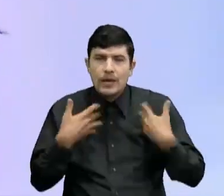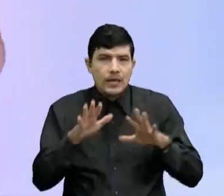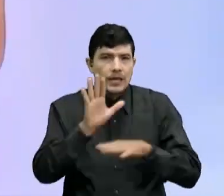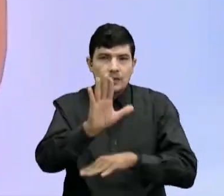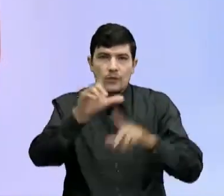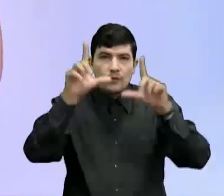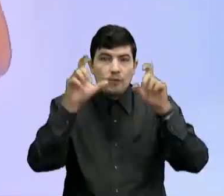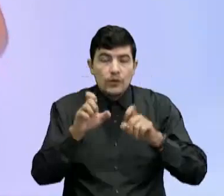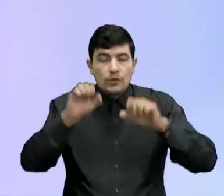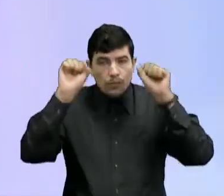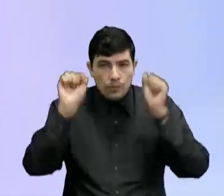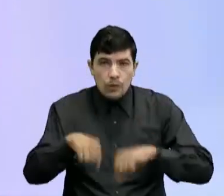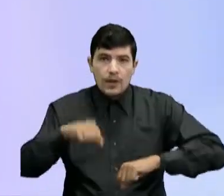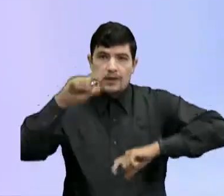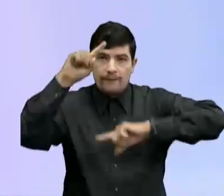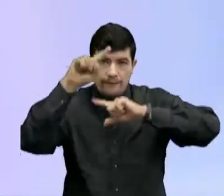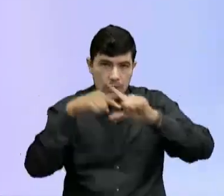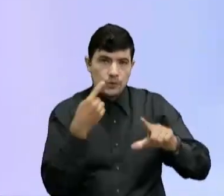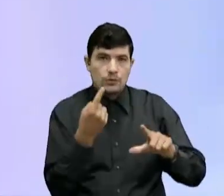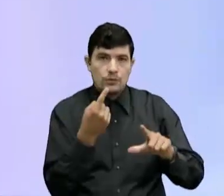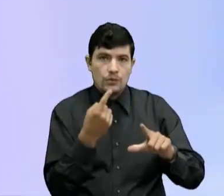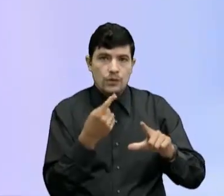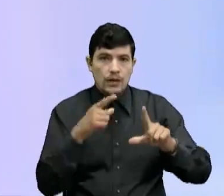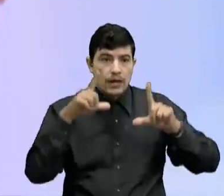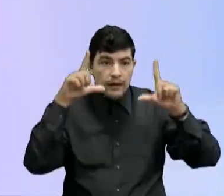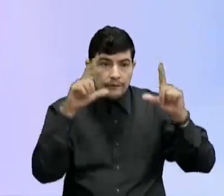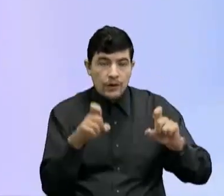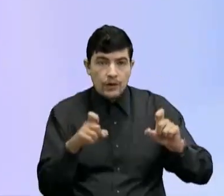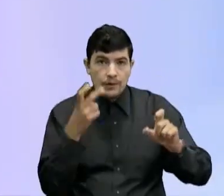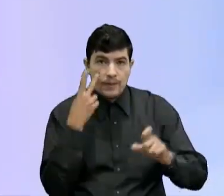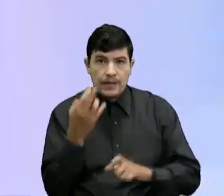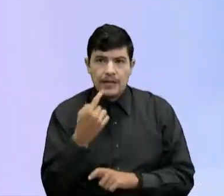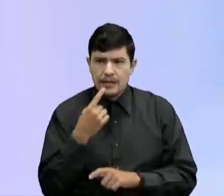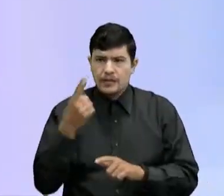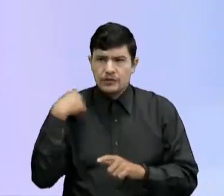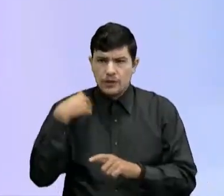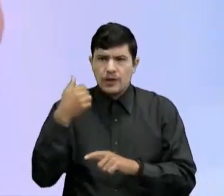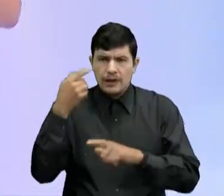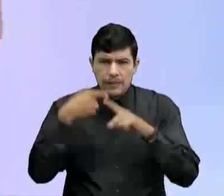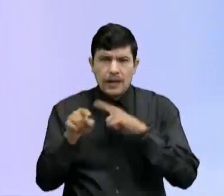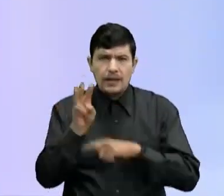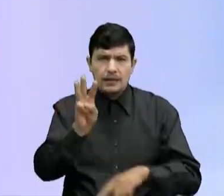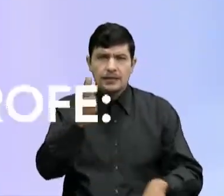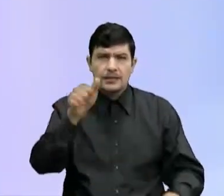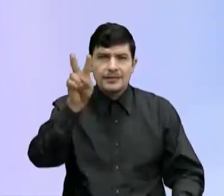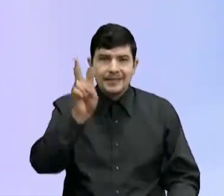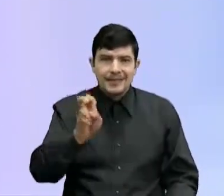su fotico allá Con el televisor Y van a decir Ajá La voy a enviar al 317